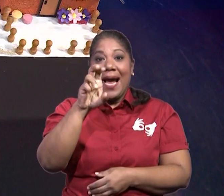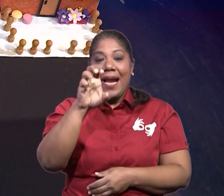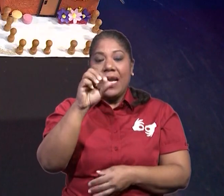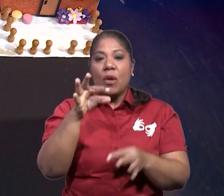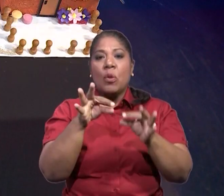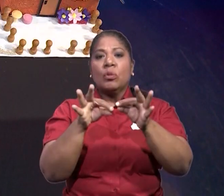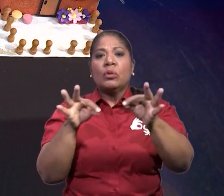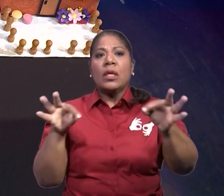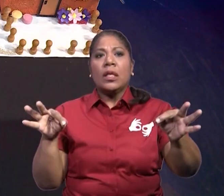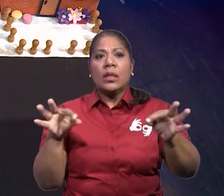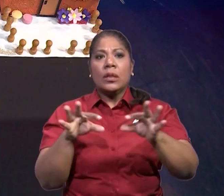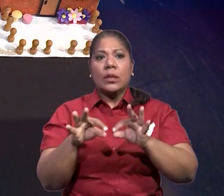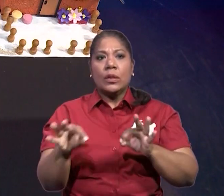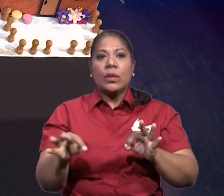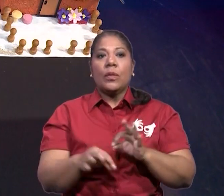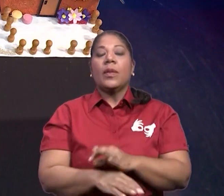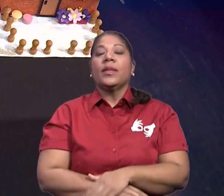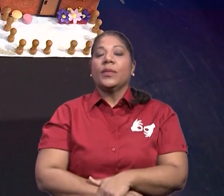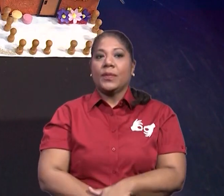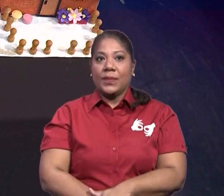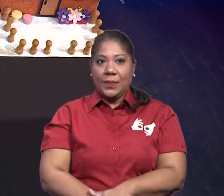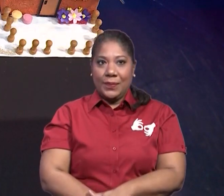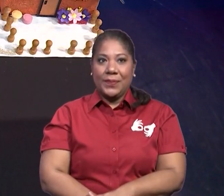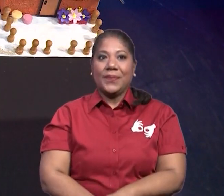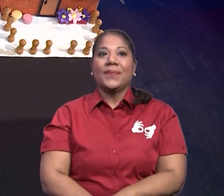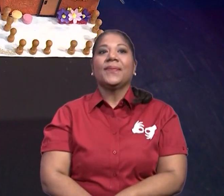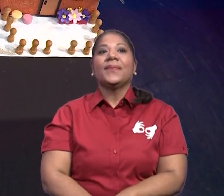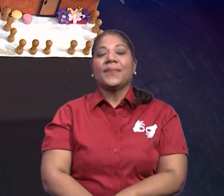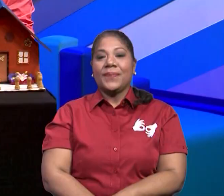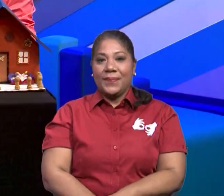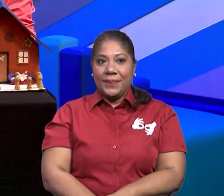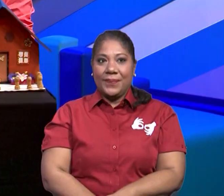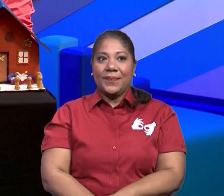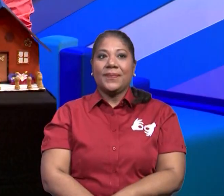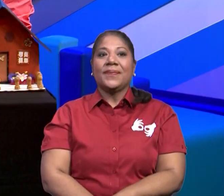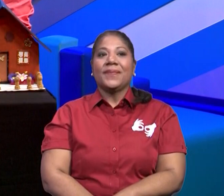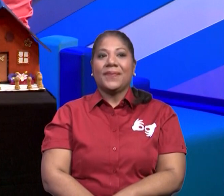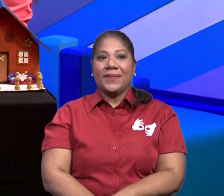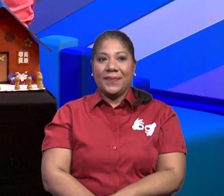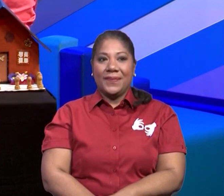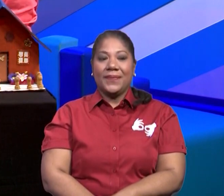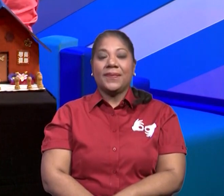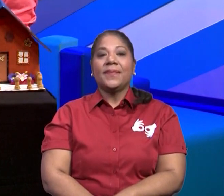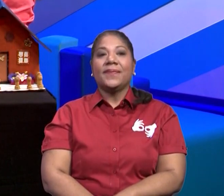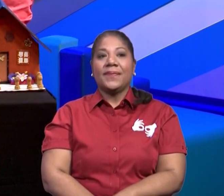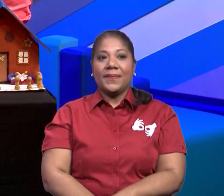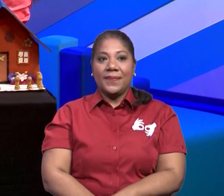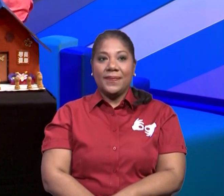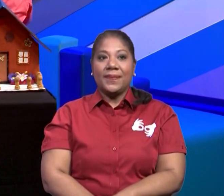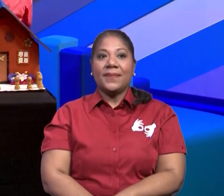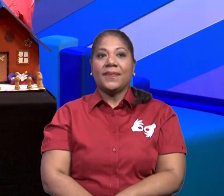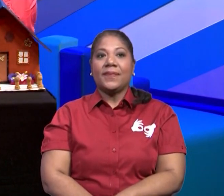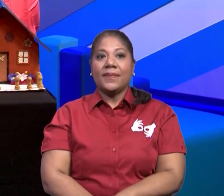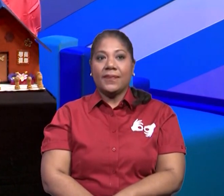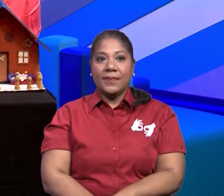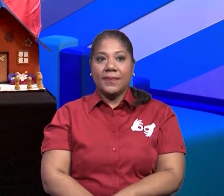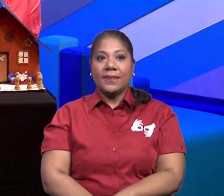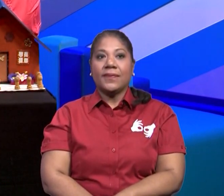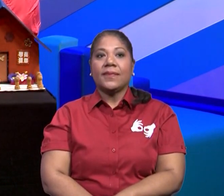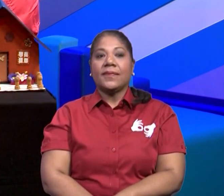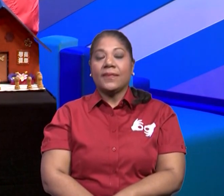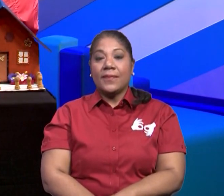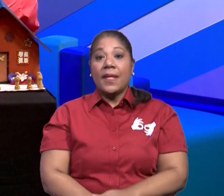aquí abajo. Queda como en forma de pareo, Soyla, ¿verdad? Un pareo. Muy bien, un pareo. La otra